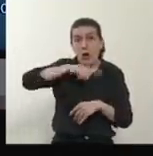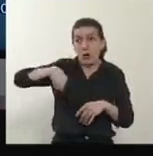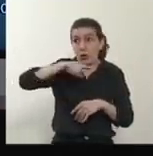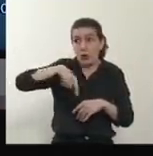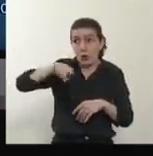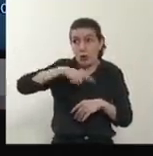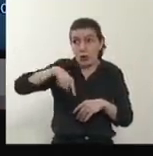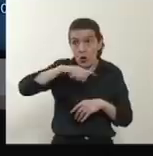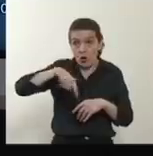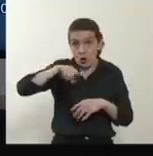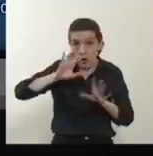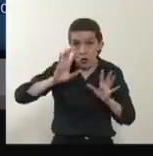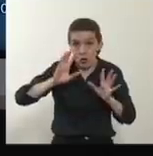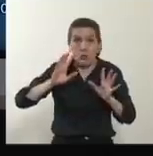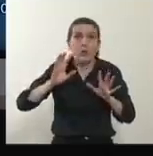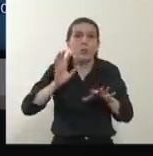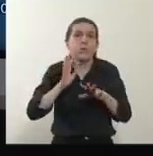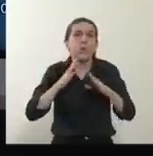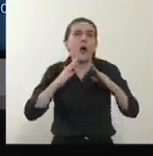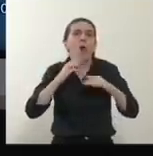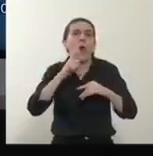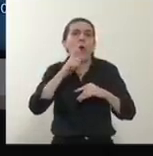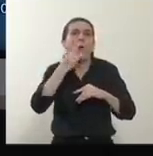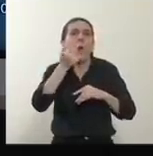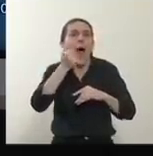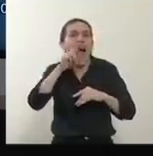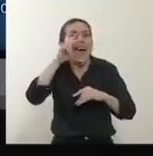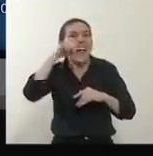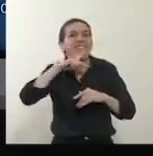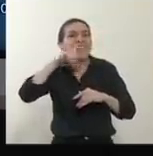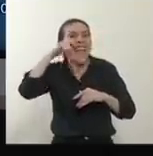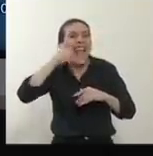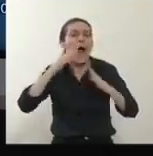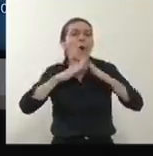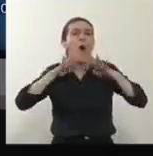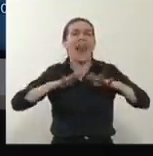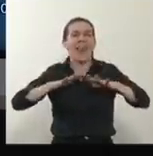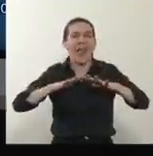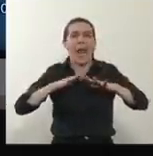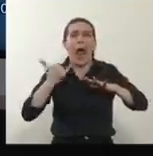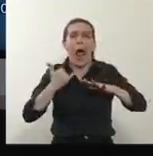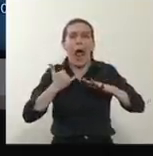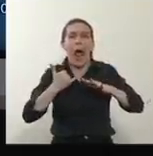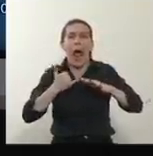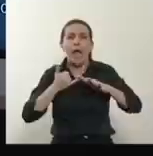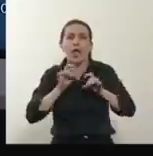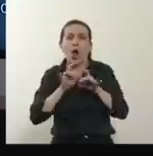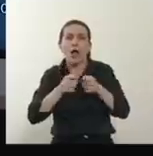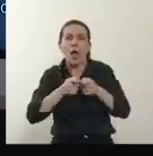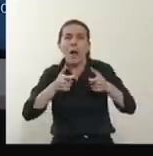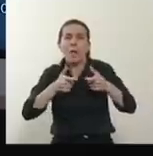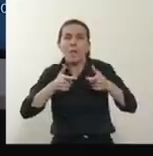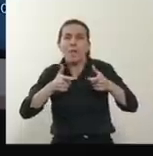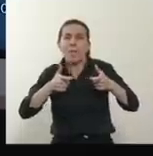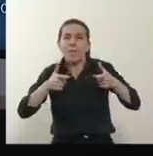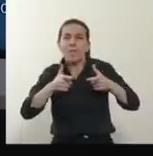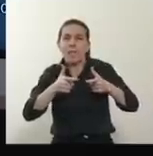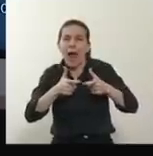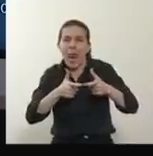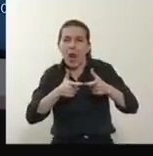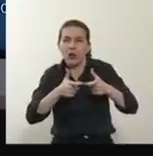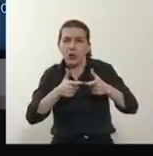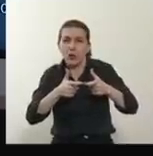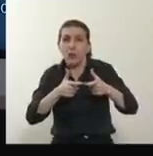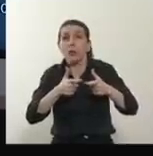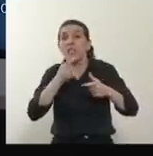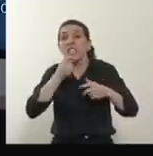Nosotros, con lo que llamamos cuarentena, pudimos contener casos. Y con el distanciamiento social